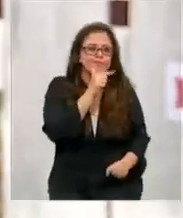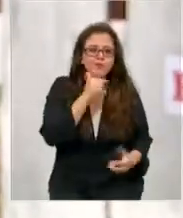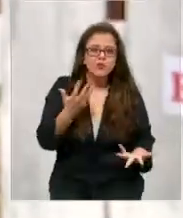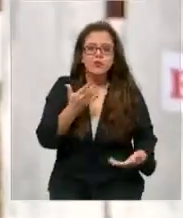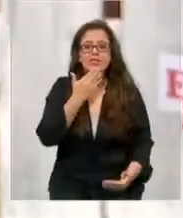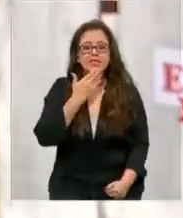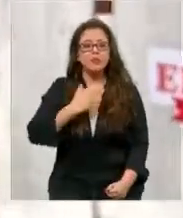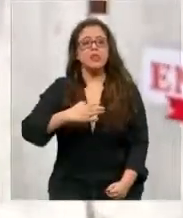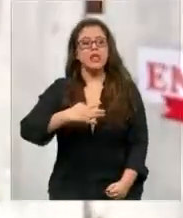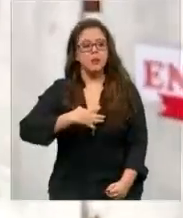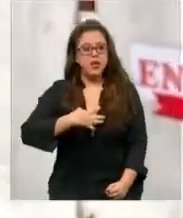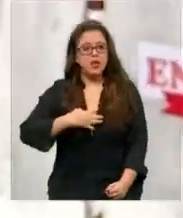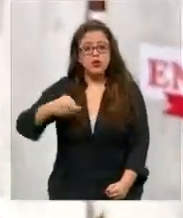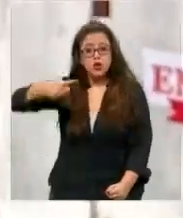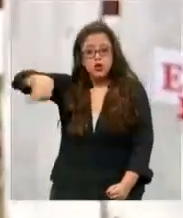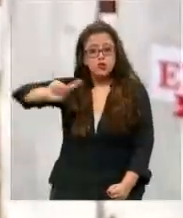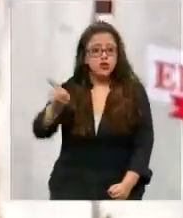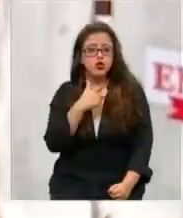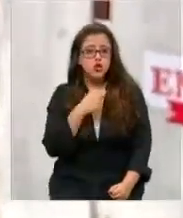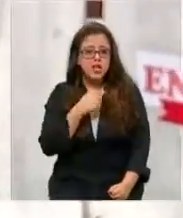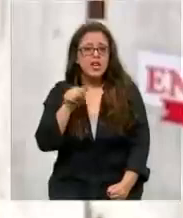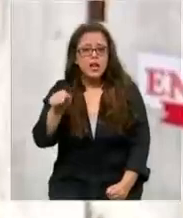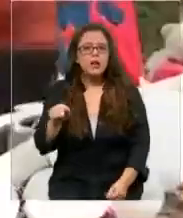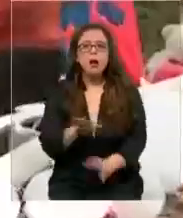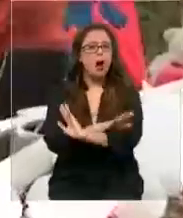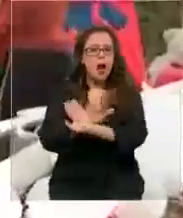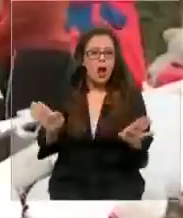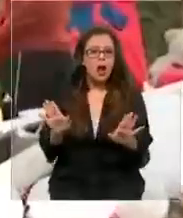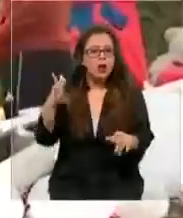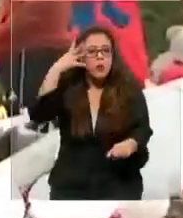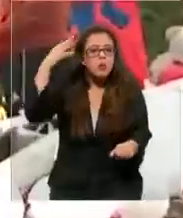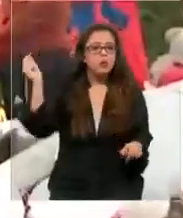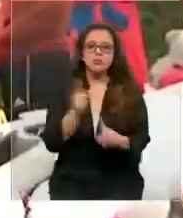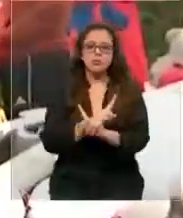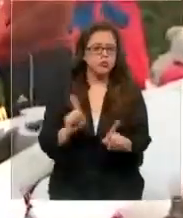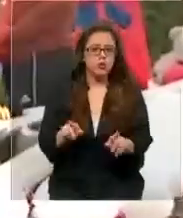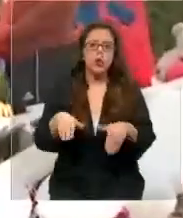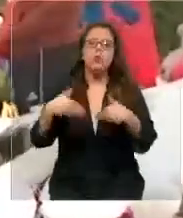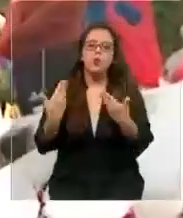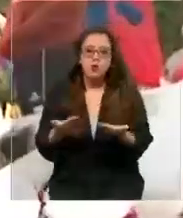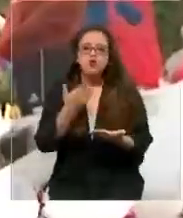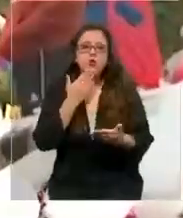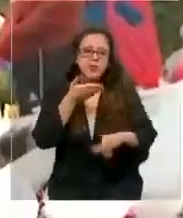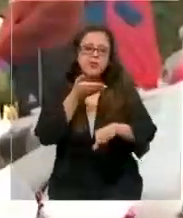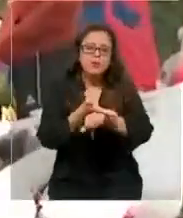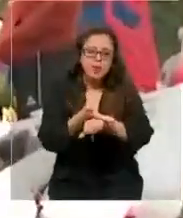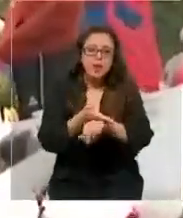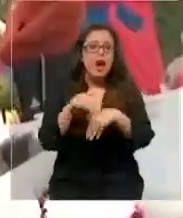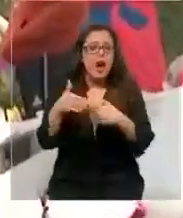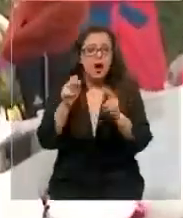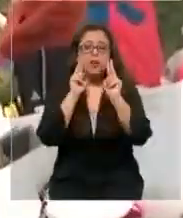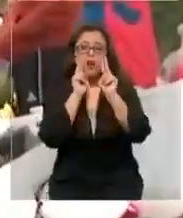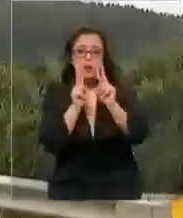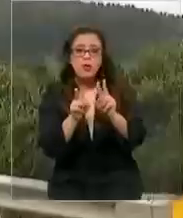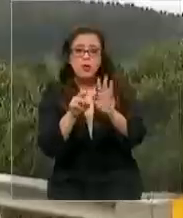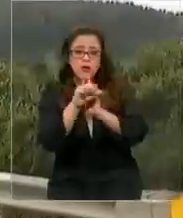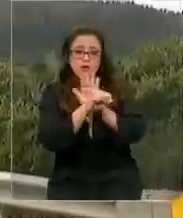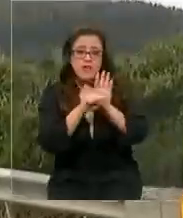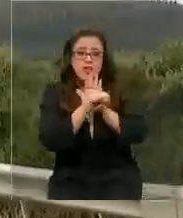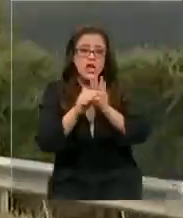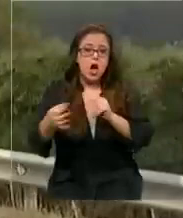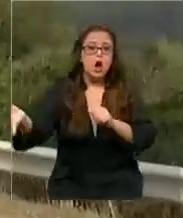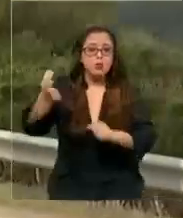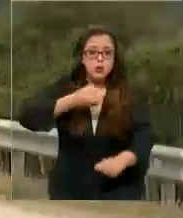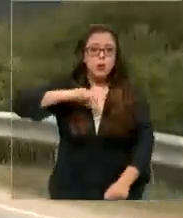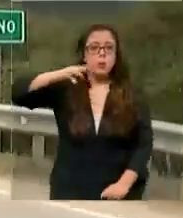temen, además. Y lo que ellos no quieren es que esto no quede en nada y que se olviden. Es por eso también que han hecho este llamado. Vamos a escuchar qué es lo que ha